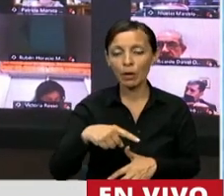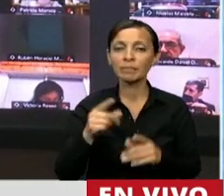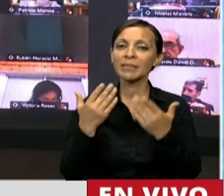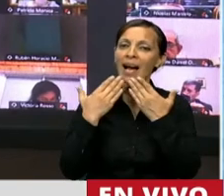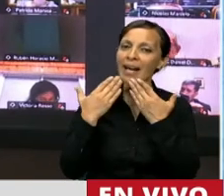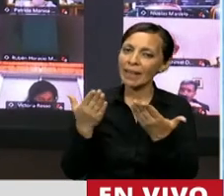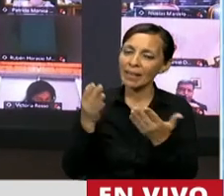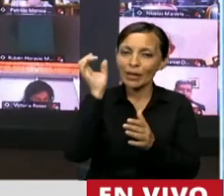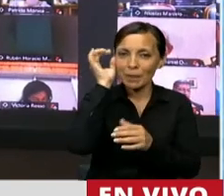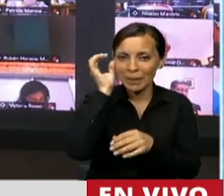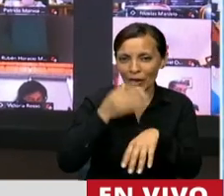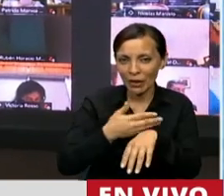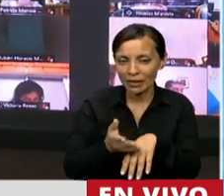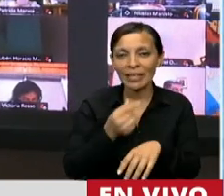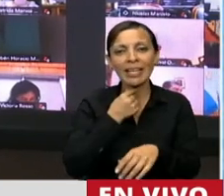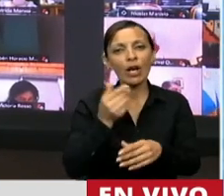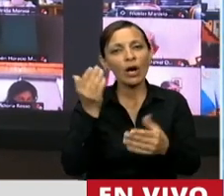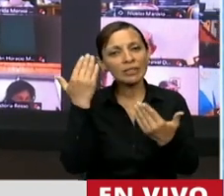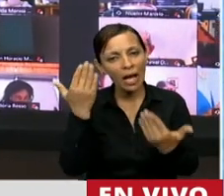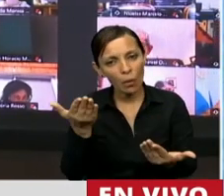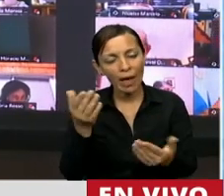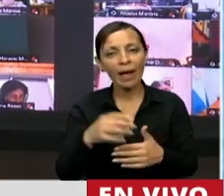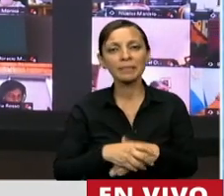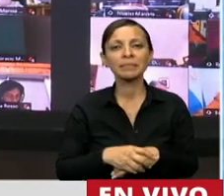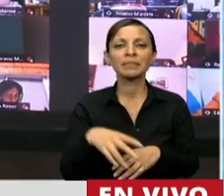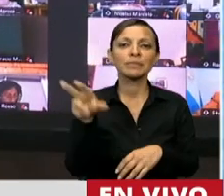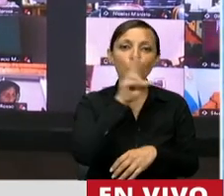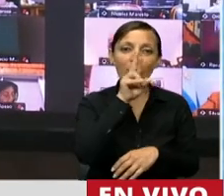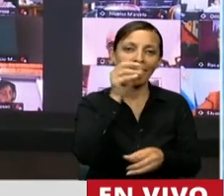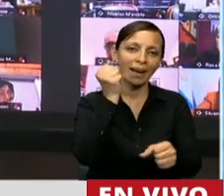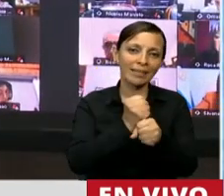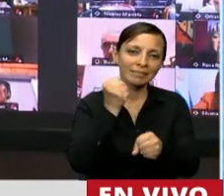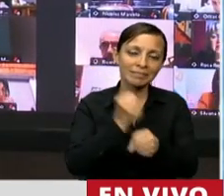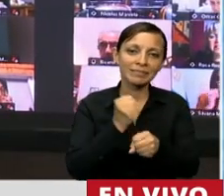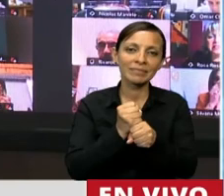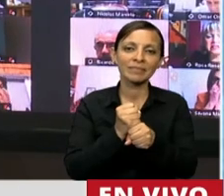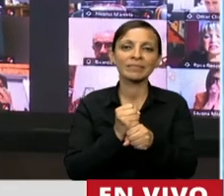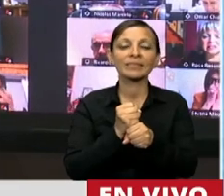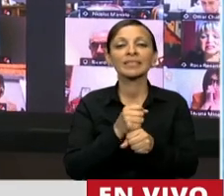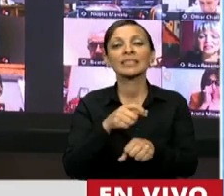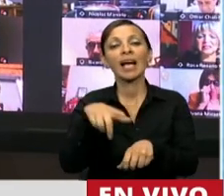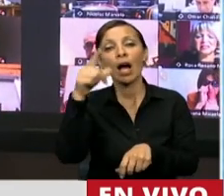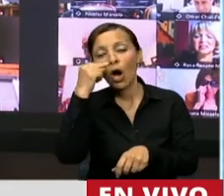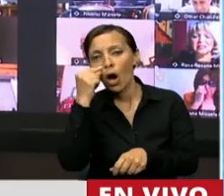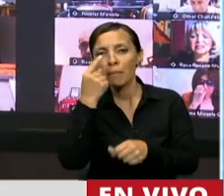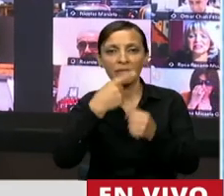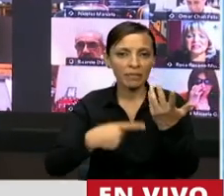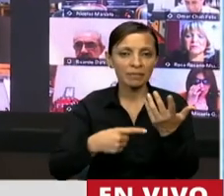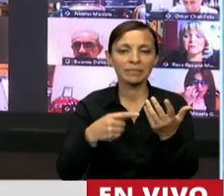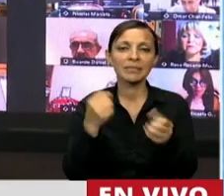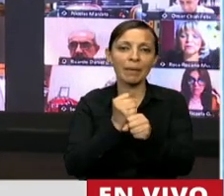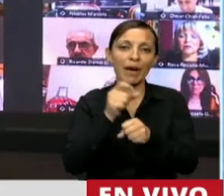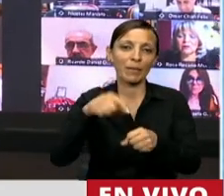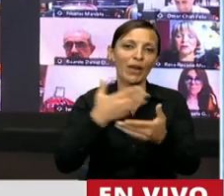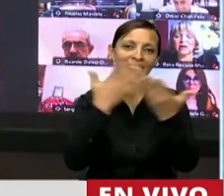agradezco y disculpe quiero saludar también, por supuesto, a las trabajadoras a les trabajadores y a los trabajadores legislativos